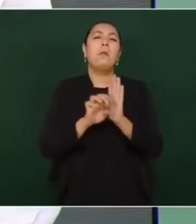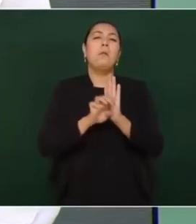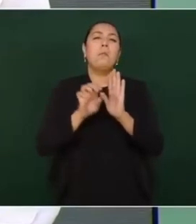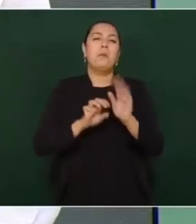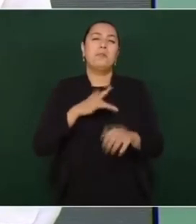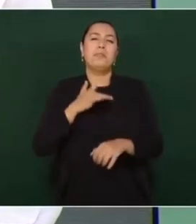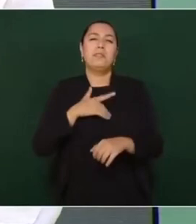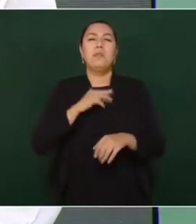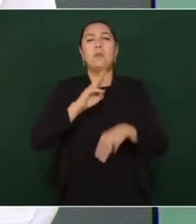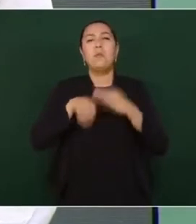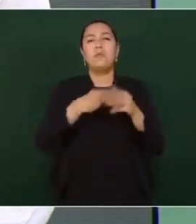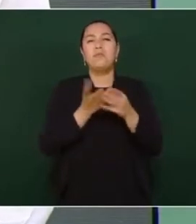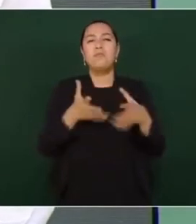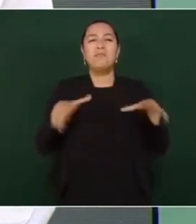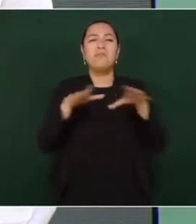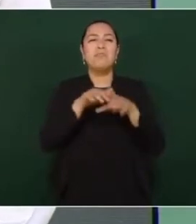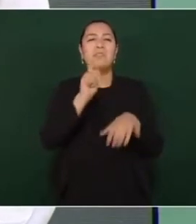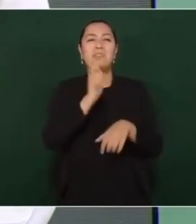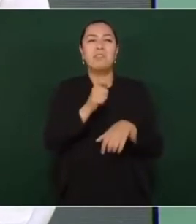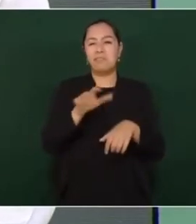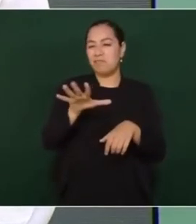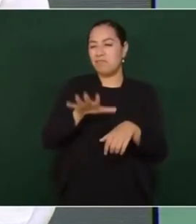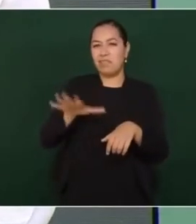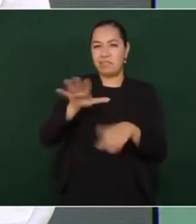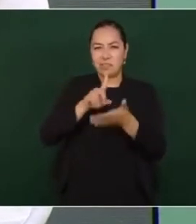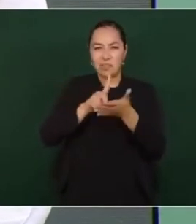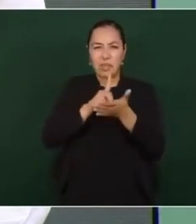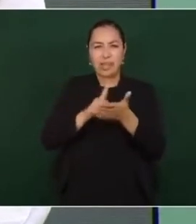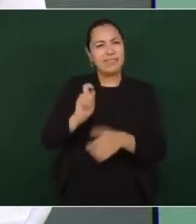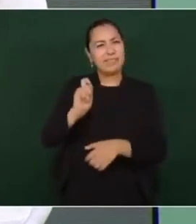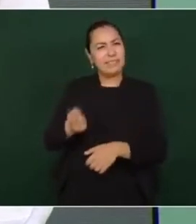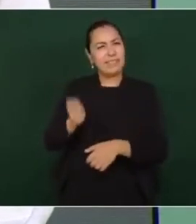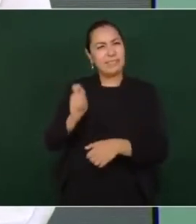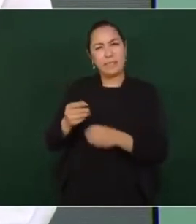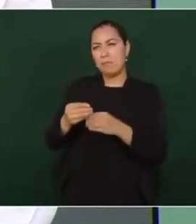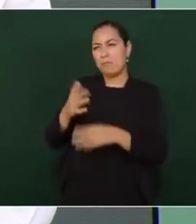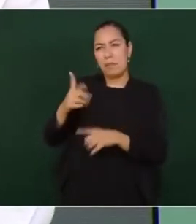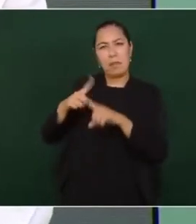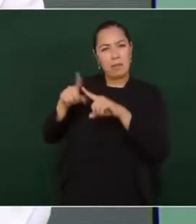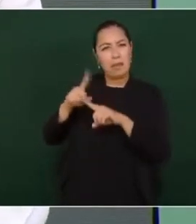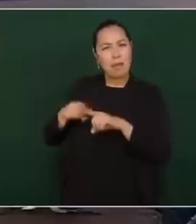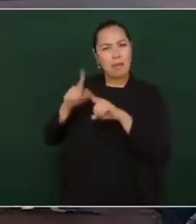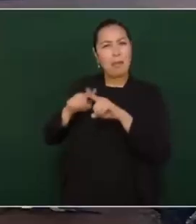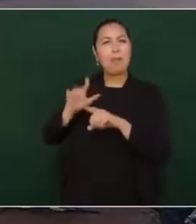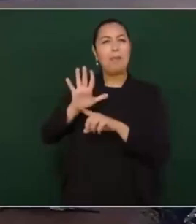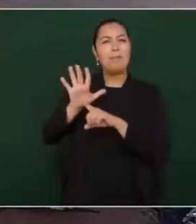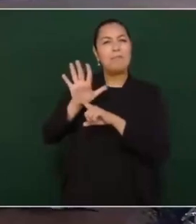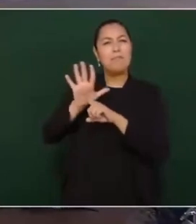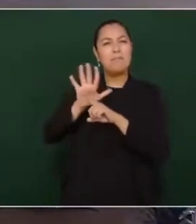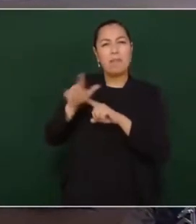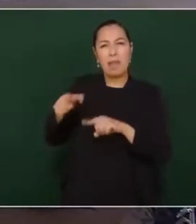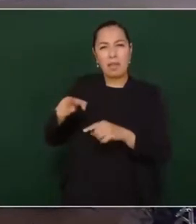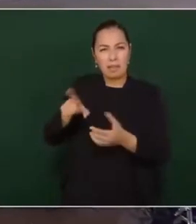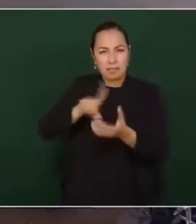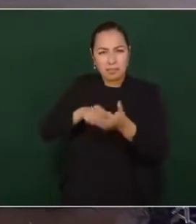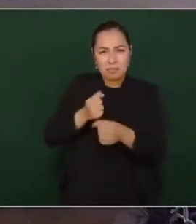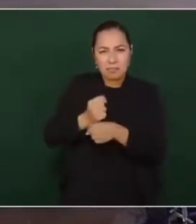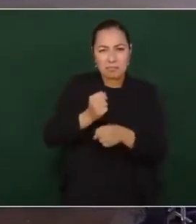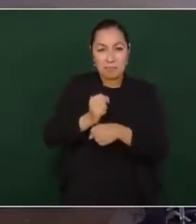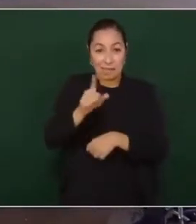en lo de las drogas y en lo de la violencia, las series